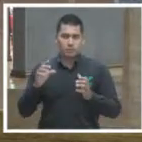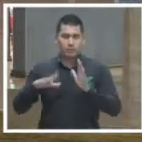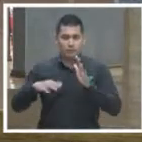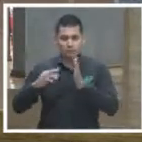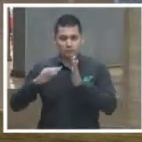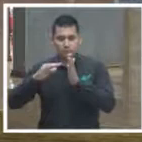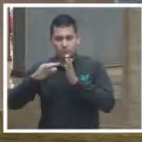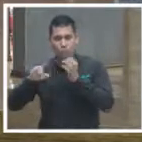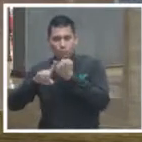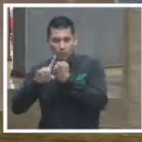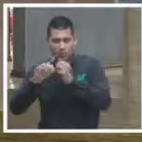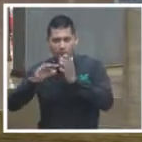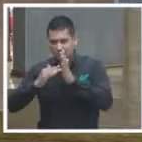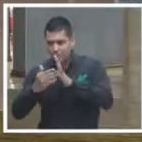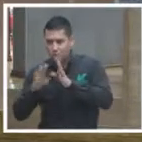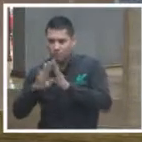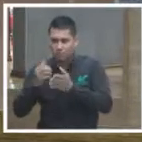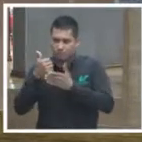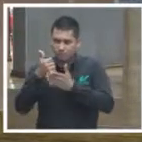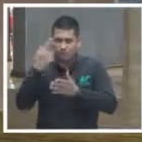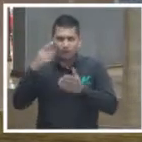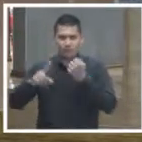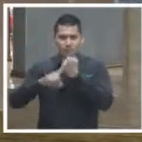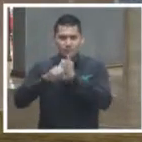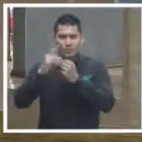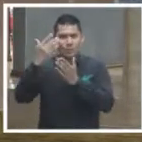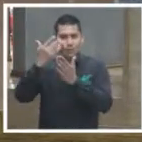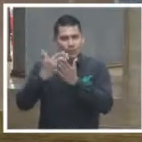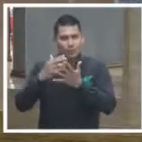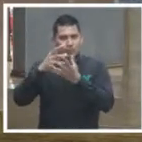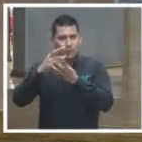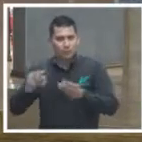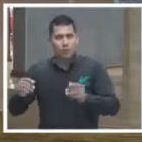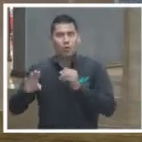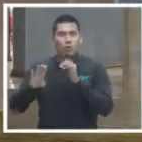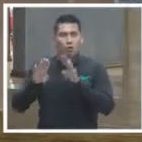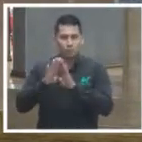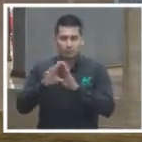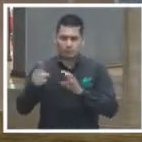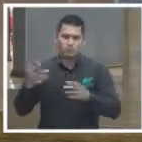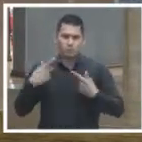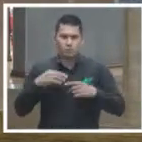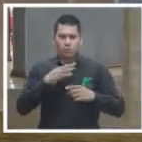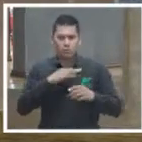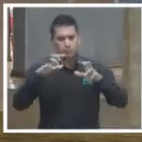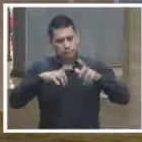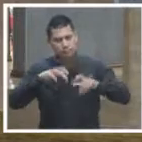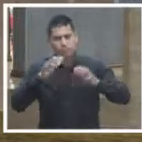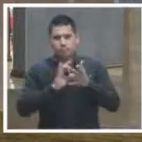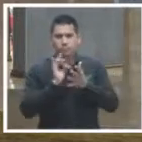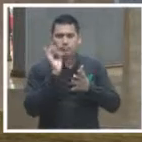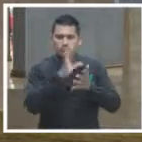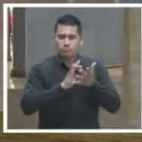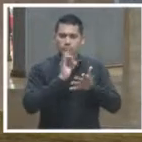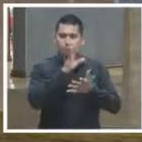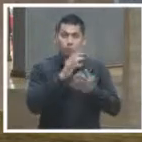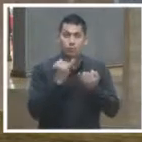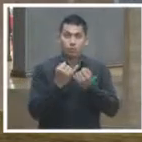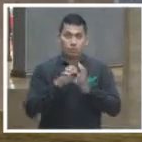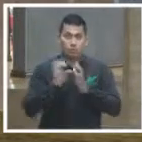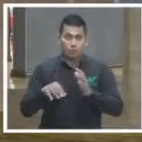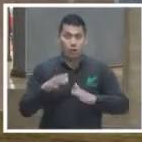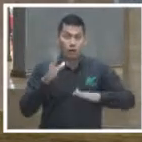resolverlos también permite la acción colectiva y se puede discutir y hasta votar por ciertas